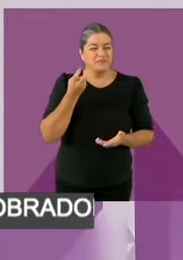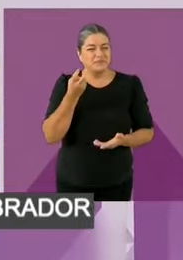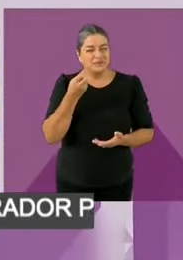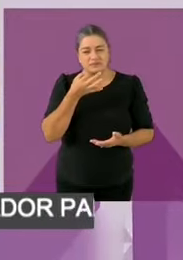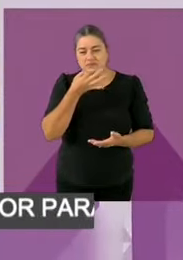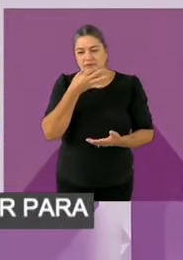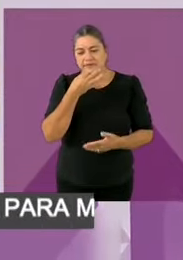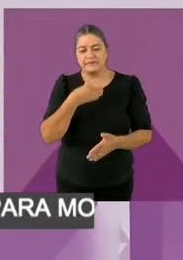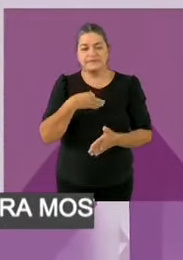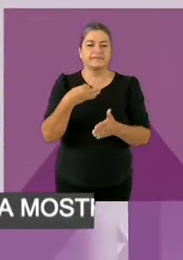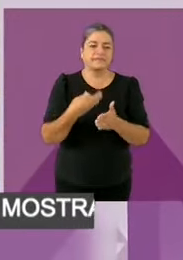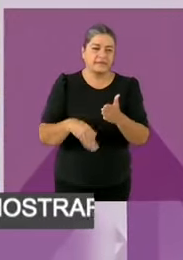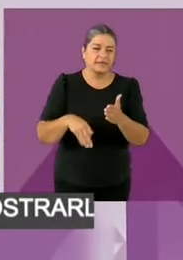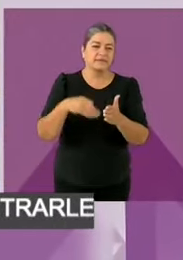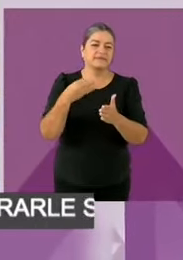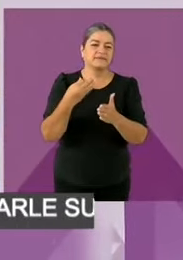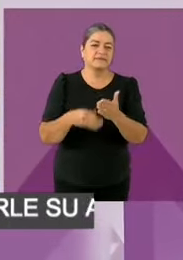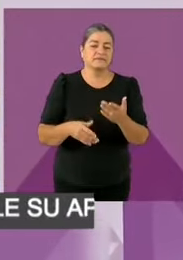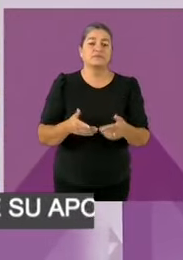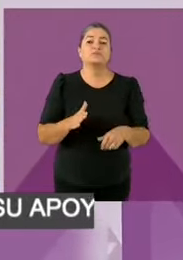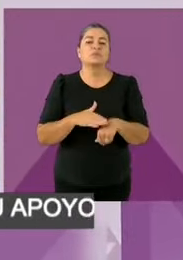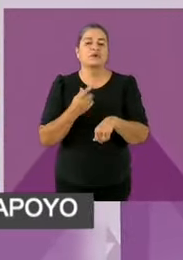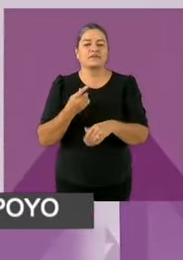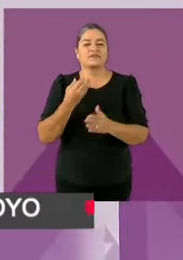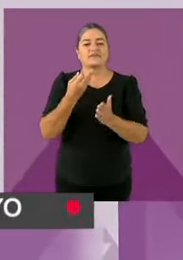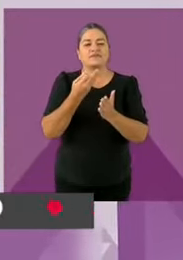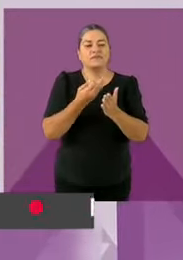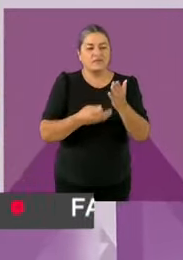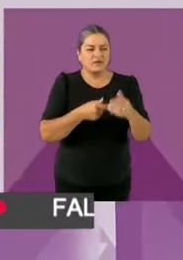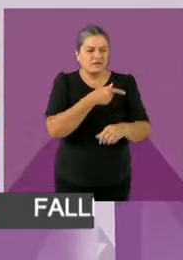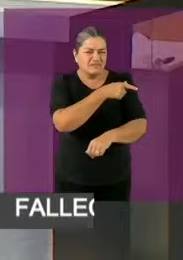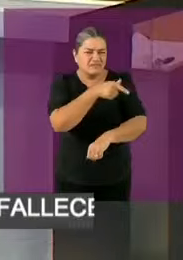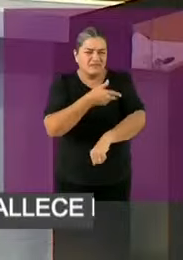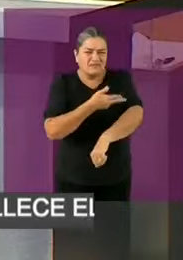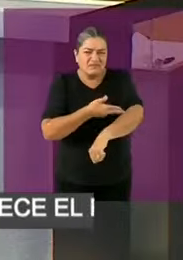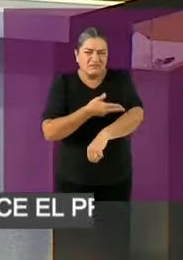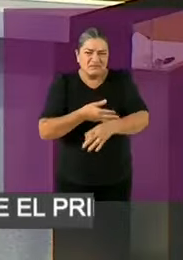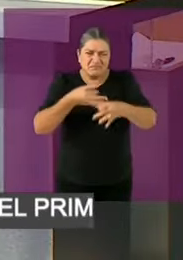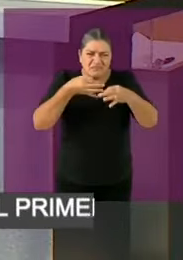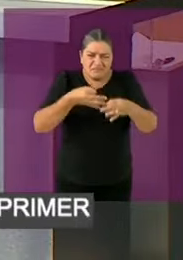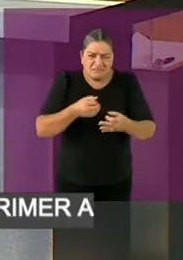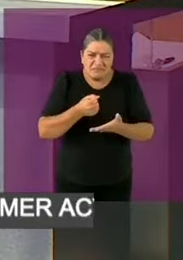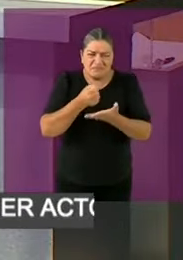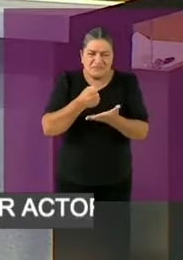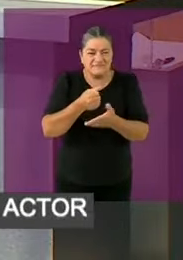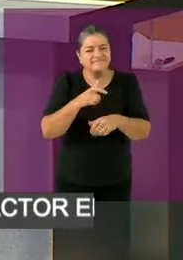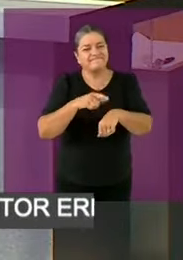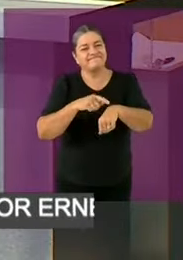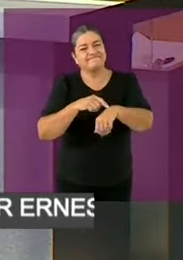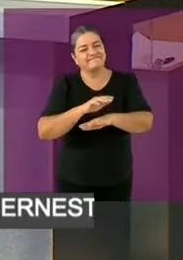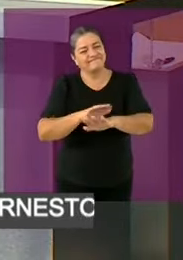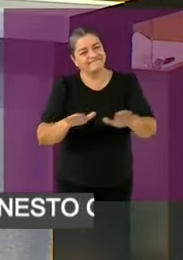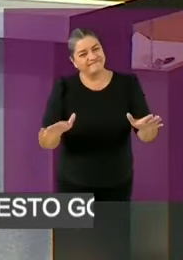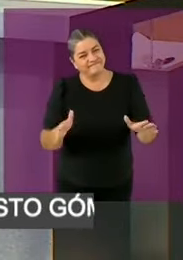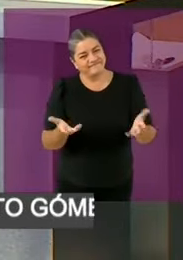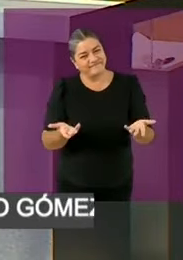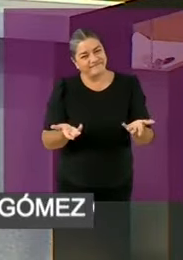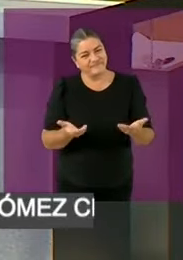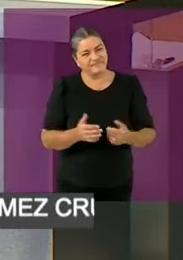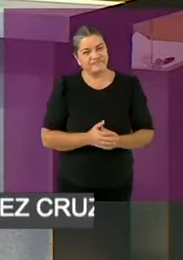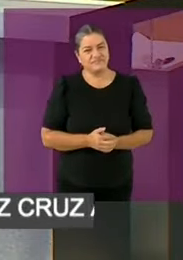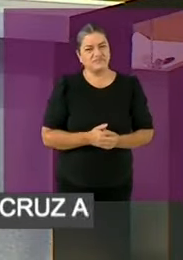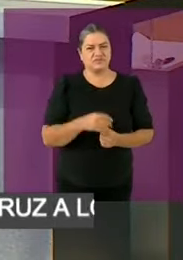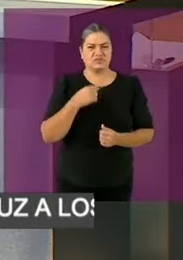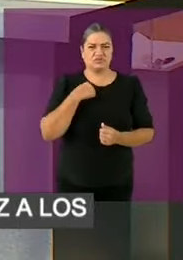frenar. Vamos a acabar con la corrupción en el sistema de salud. candidato Maynes. Que no funcionó el reloj y yo nunca pude ver cuánto me